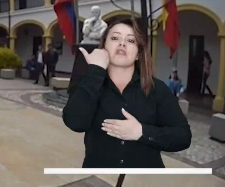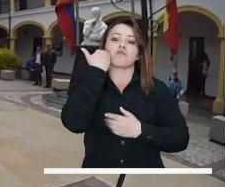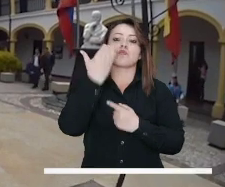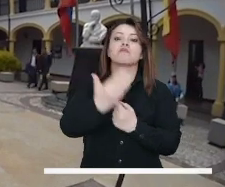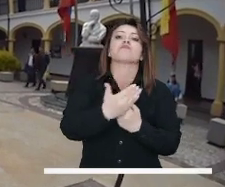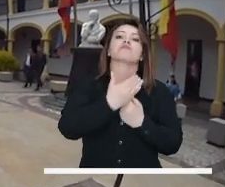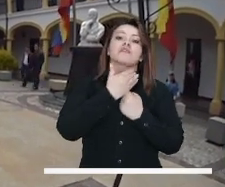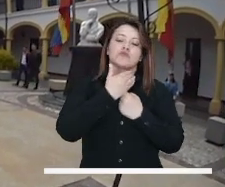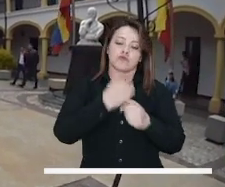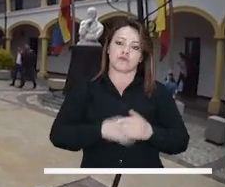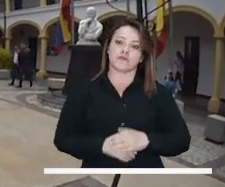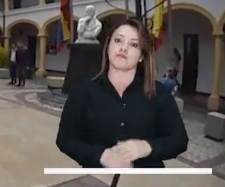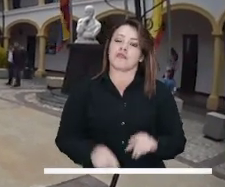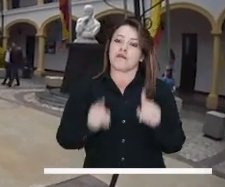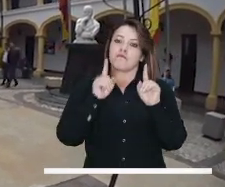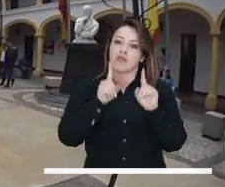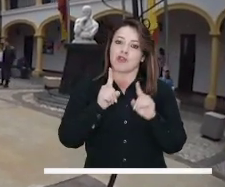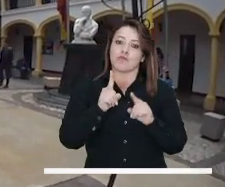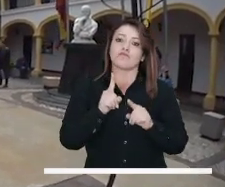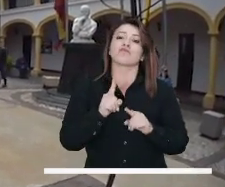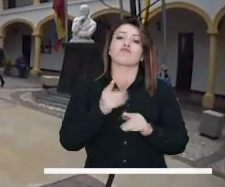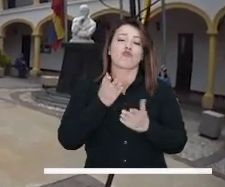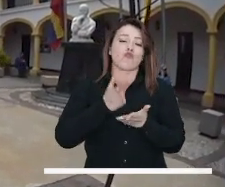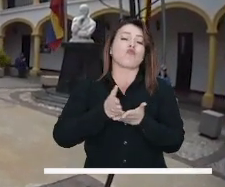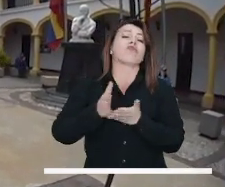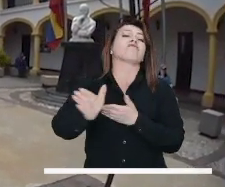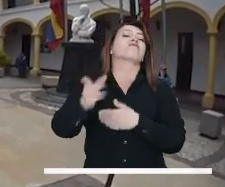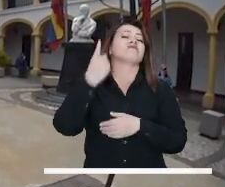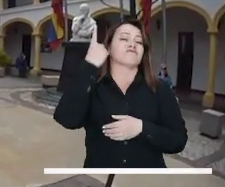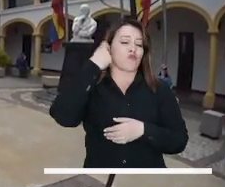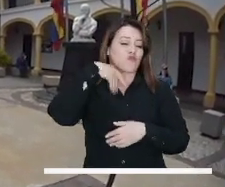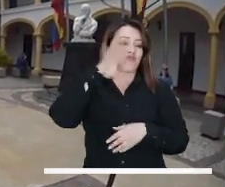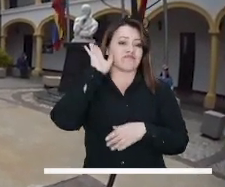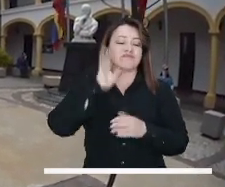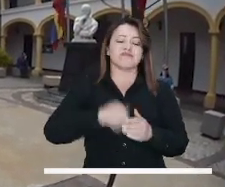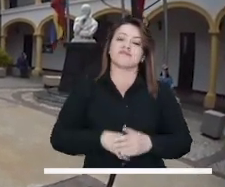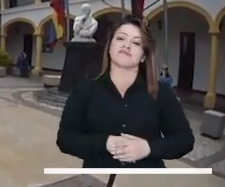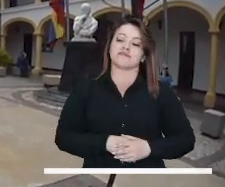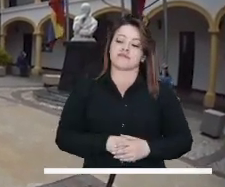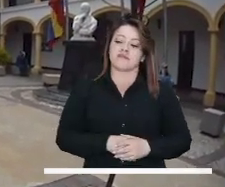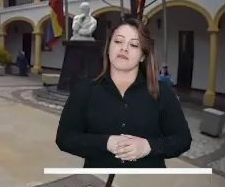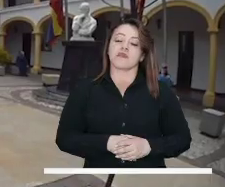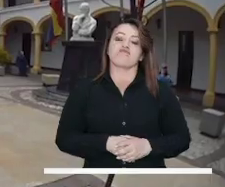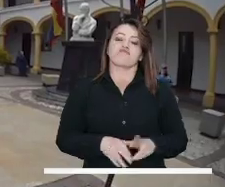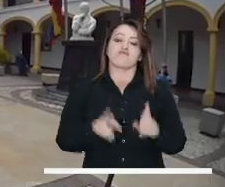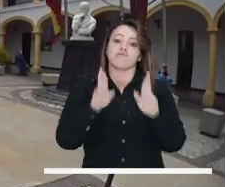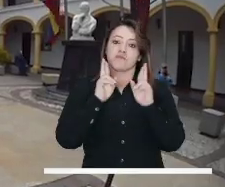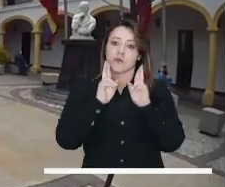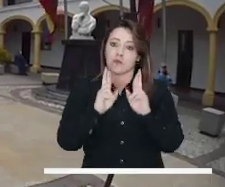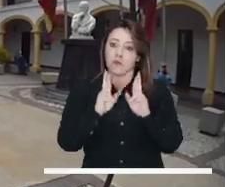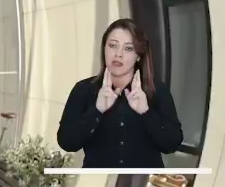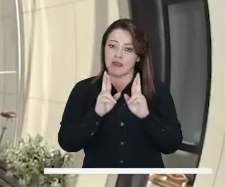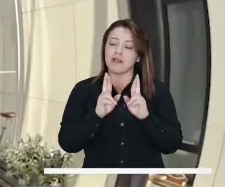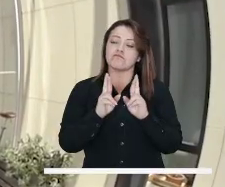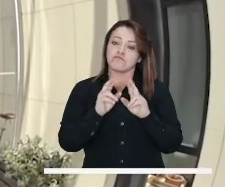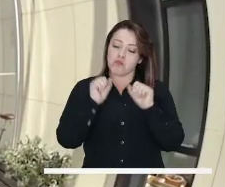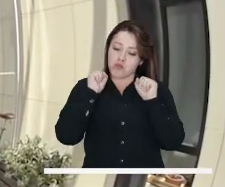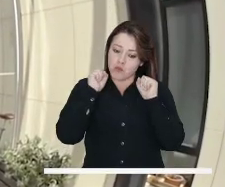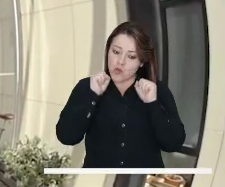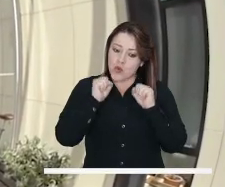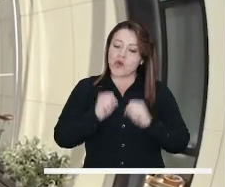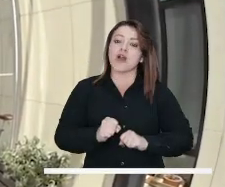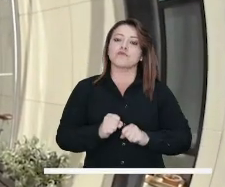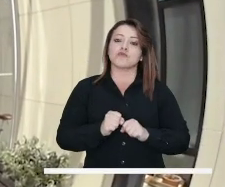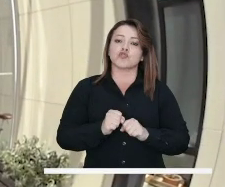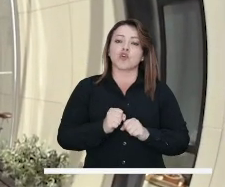a que existan unos niveles de prevención y de protección, pero todavía nos falta mucho. Y que